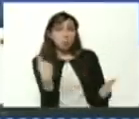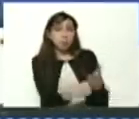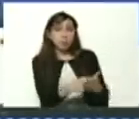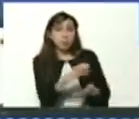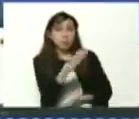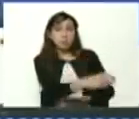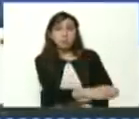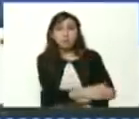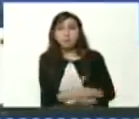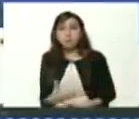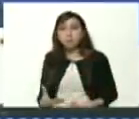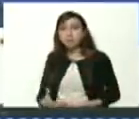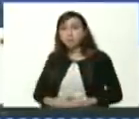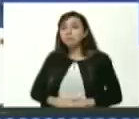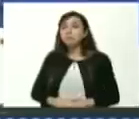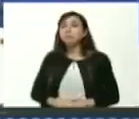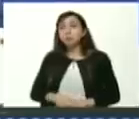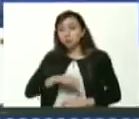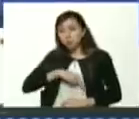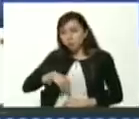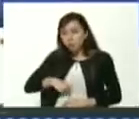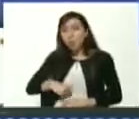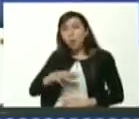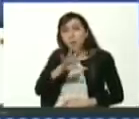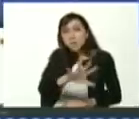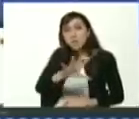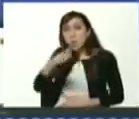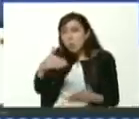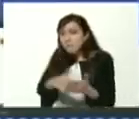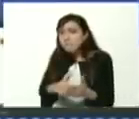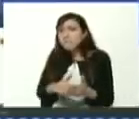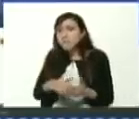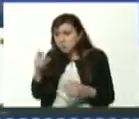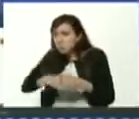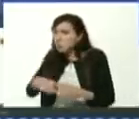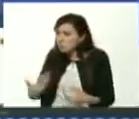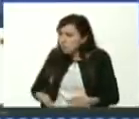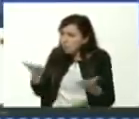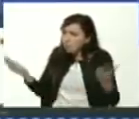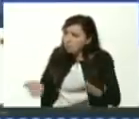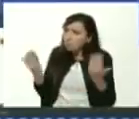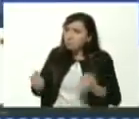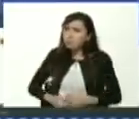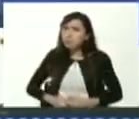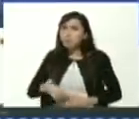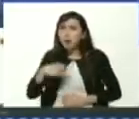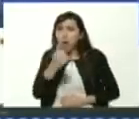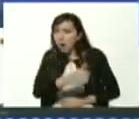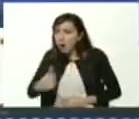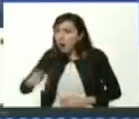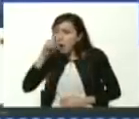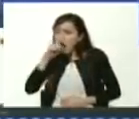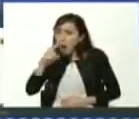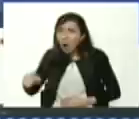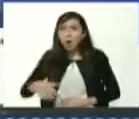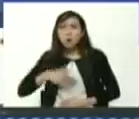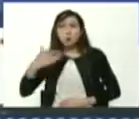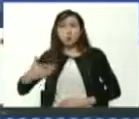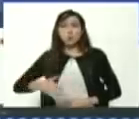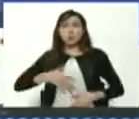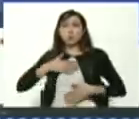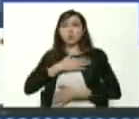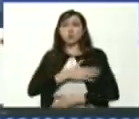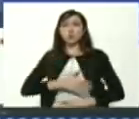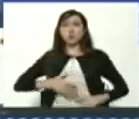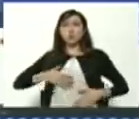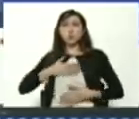cara vamos a abrir unos 5 mil cupos chicos 5 mil cada año para sentir la satisfacción